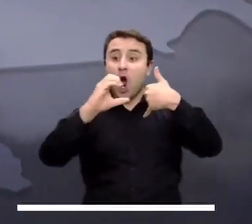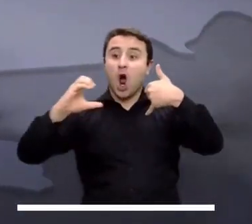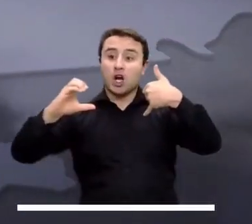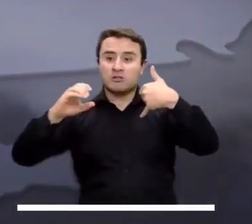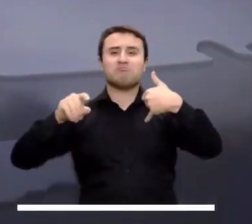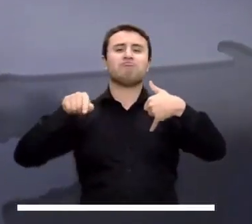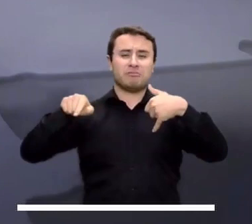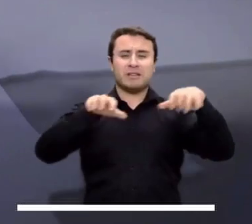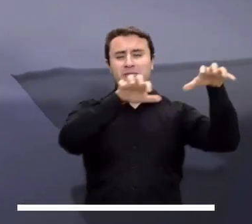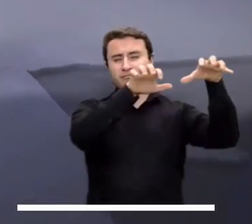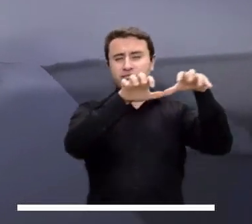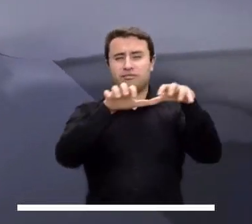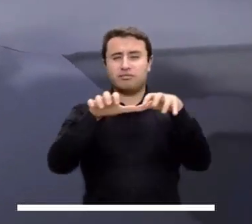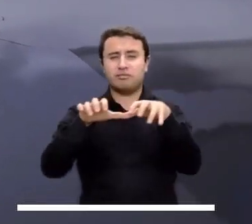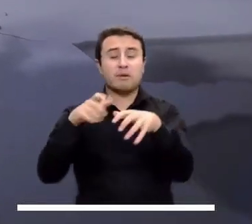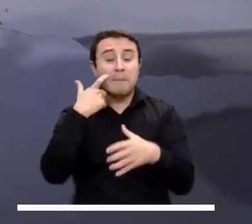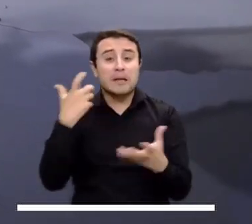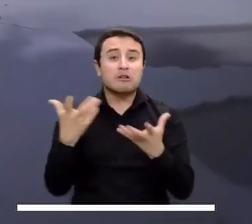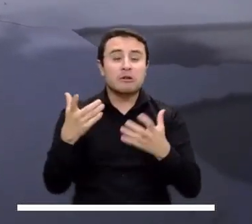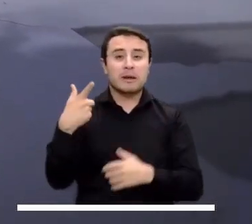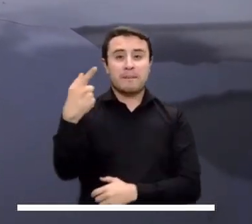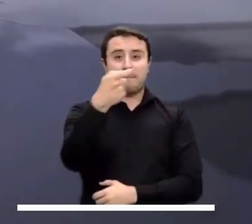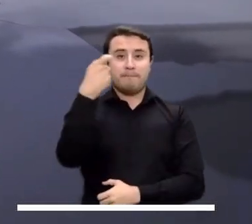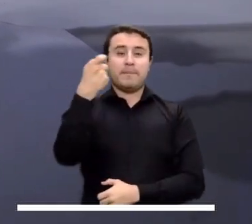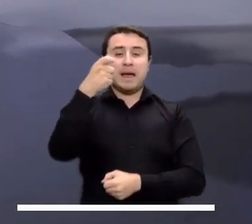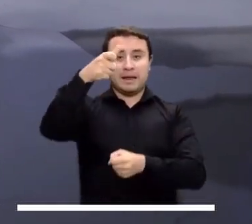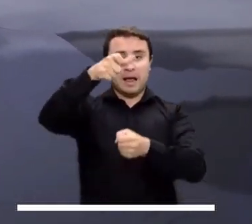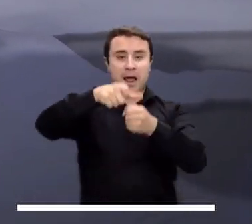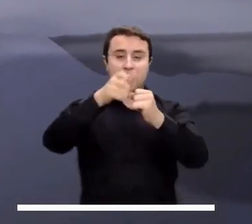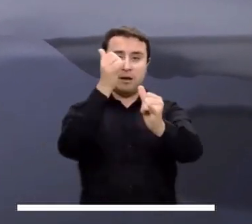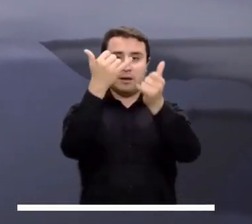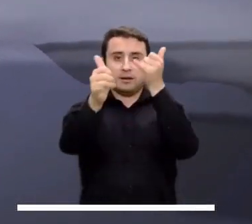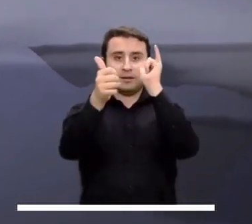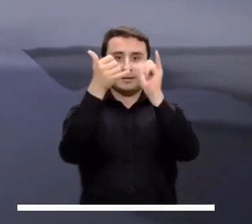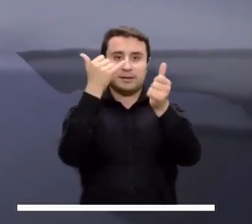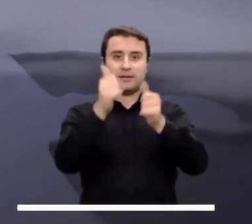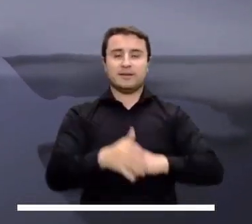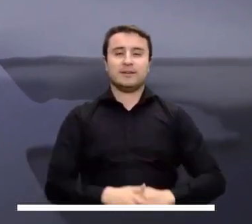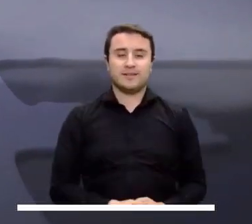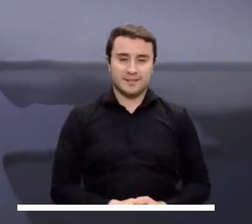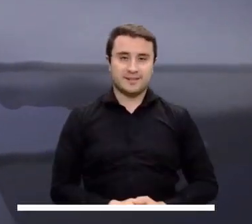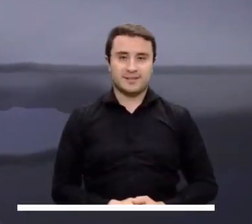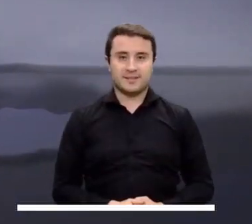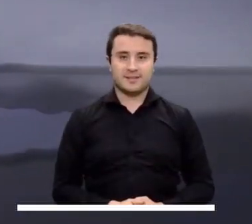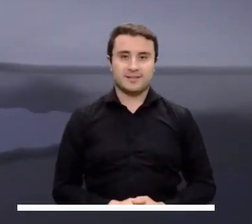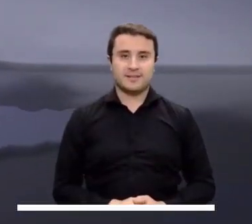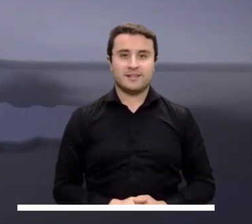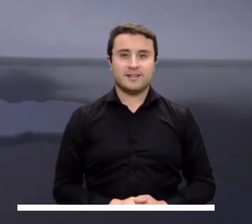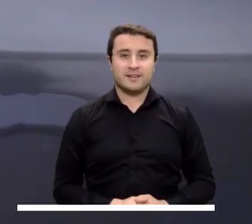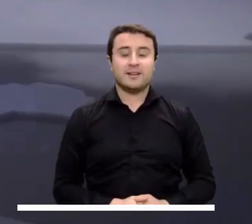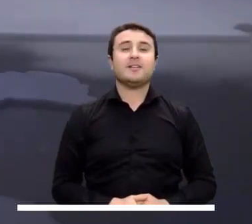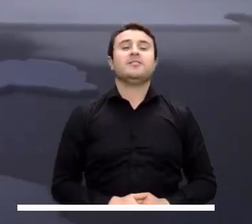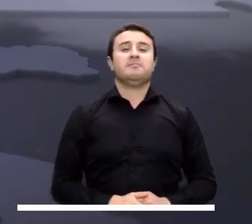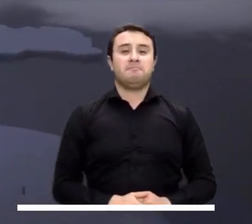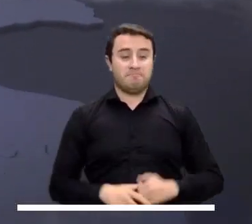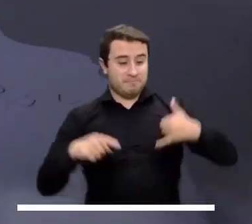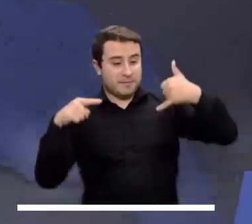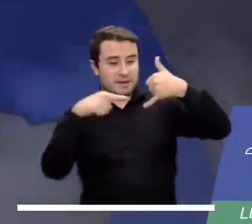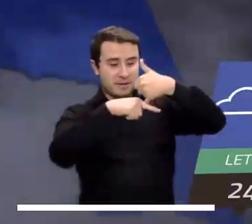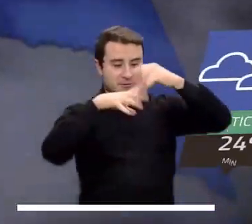El occidente de la Orinoquía experimentará una jornada con actividad lluviosa, especialmente en Meta, Arauca y Casanare.